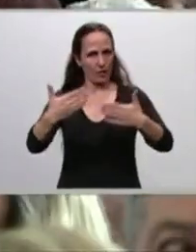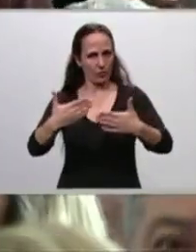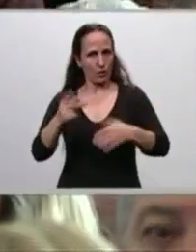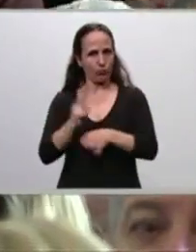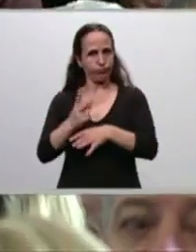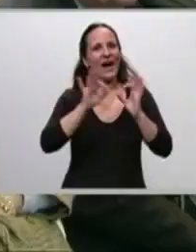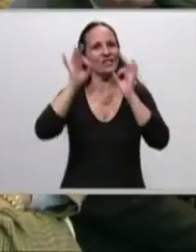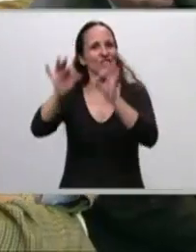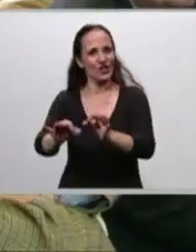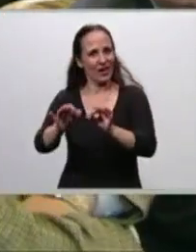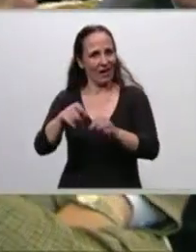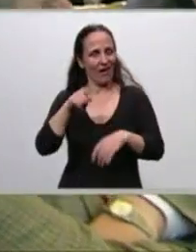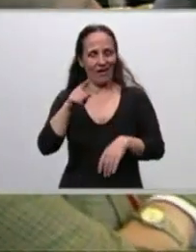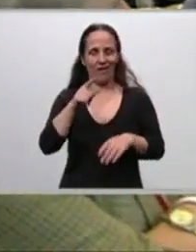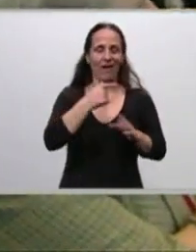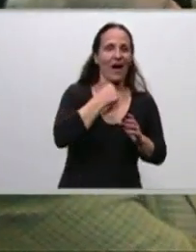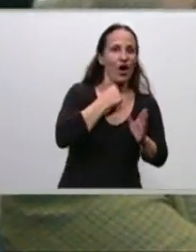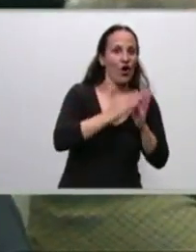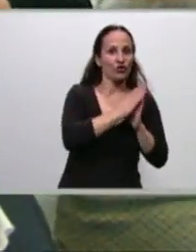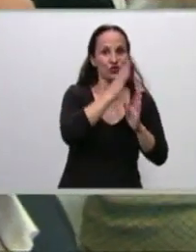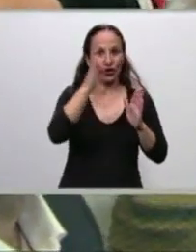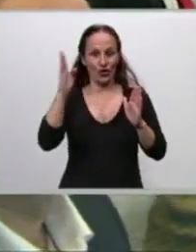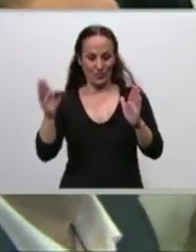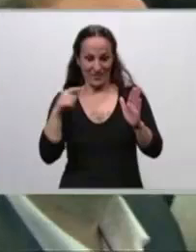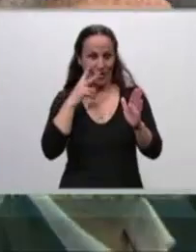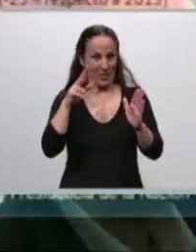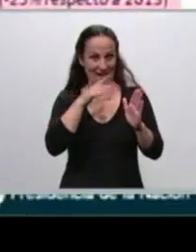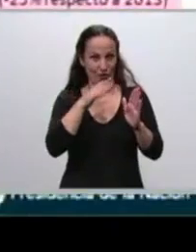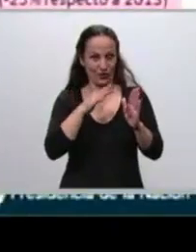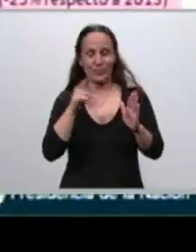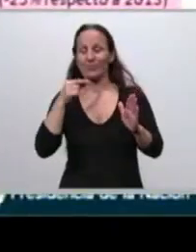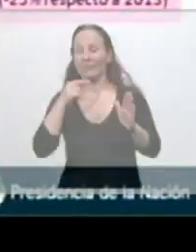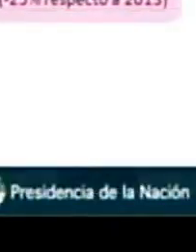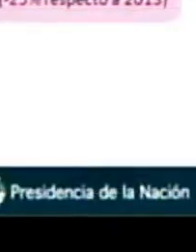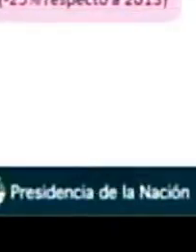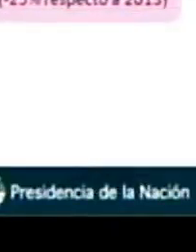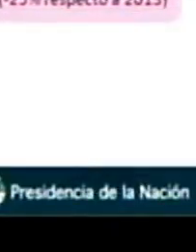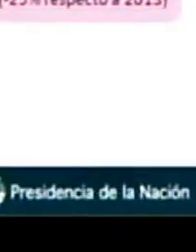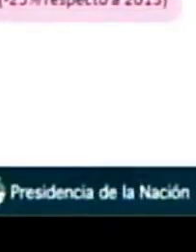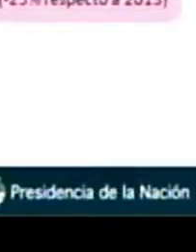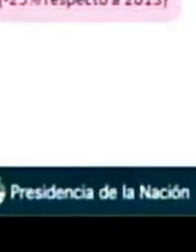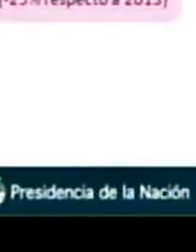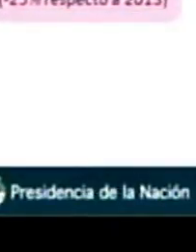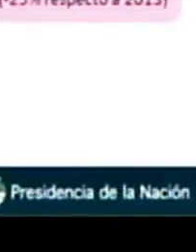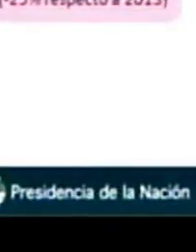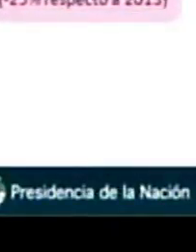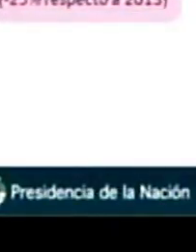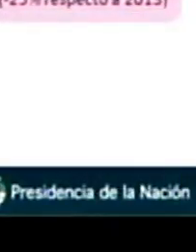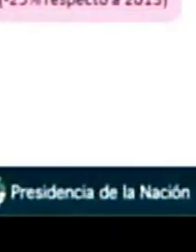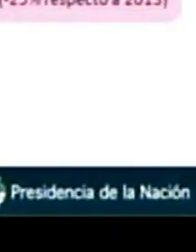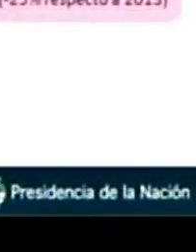a llegar a producir entre agosto, este mes del 2014 y agosto del año que viene, 3.300